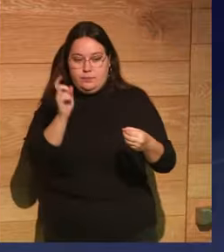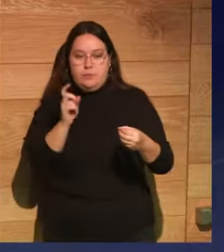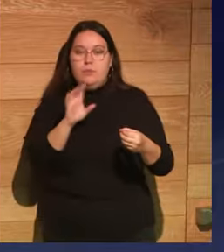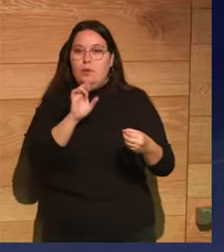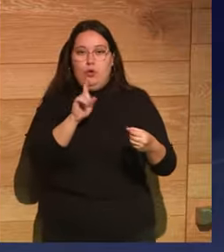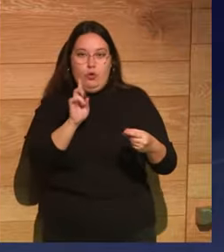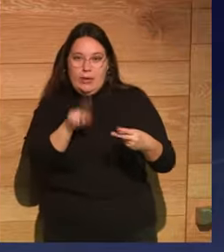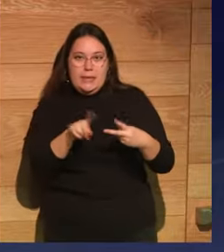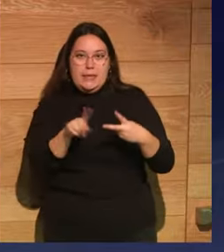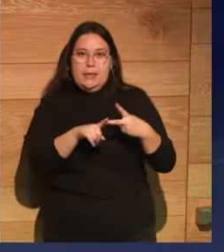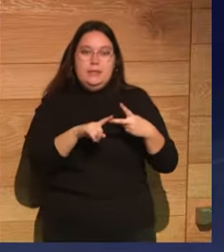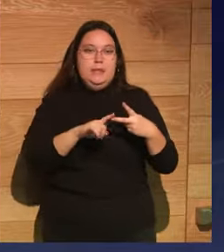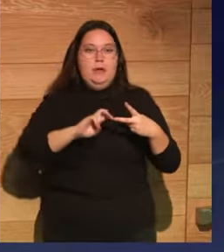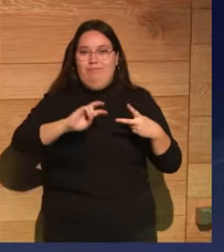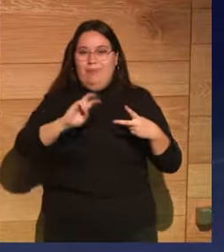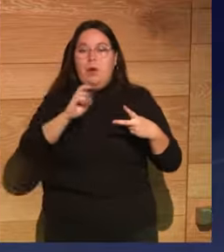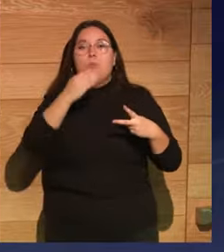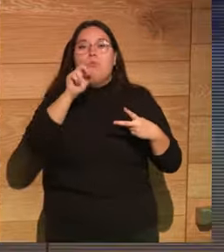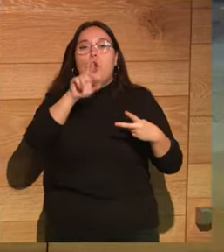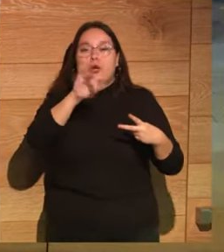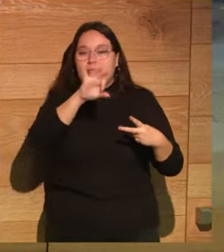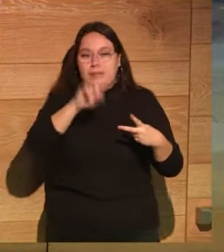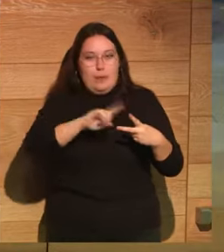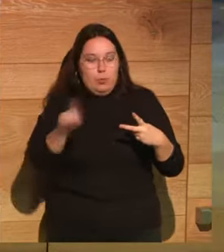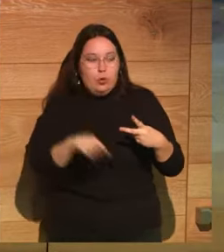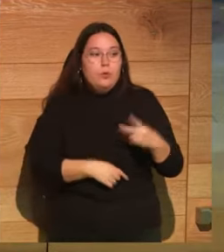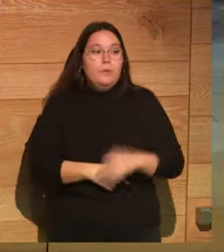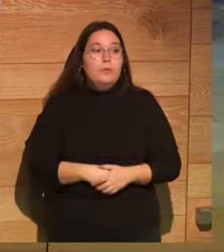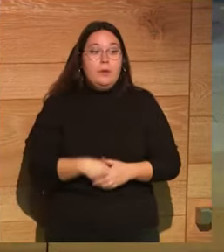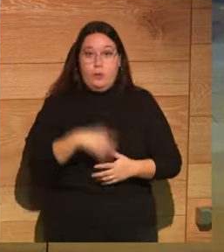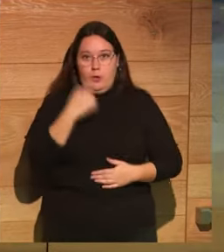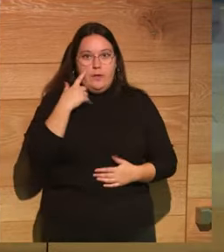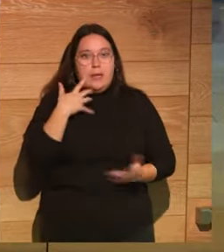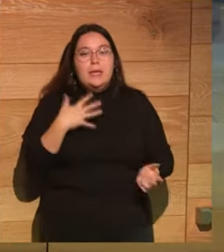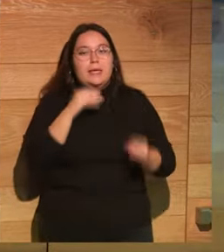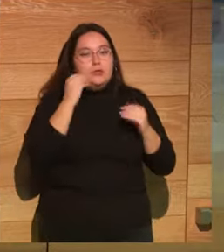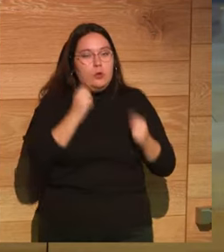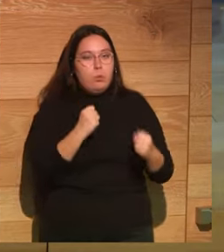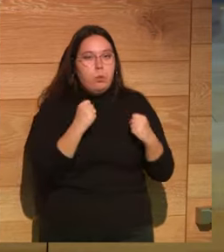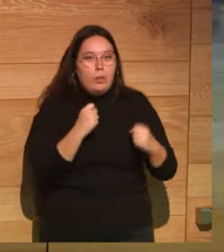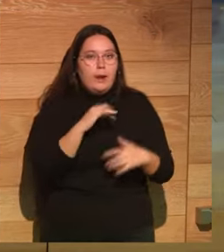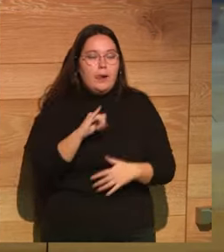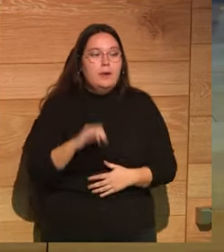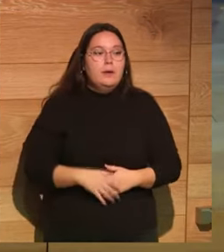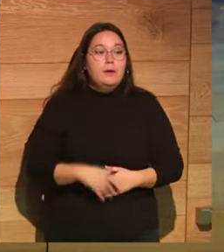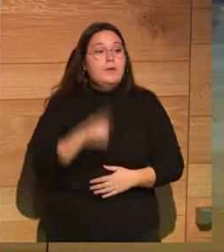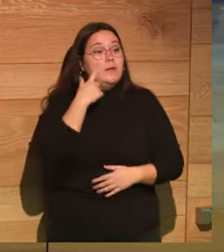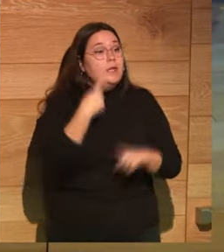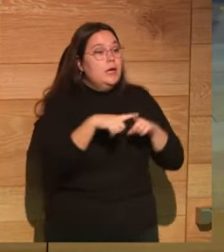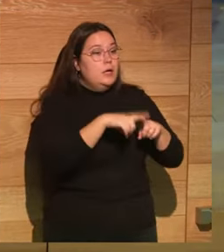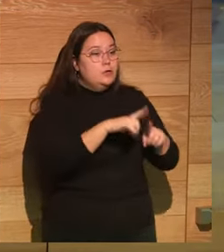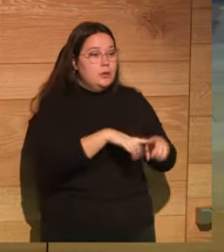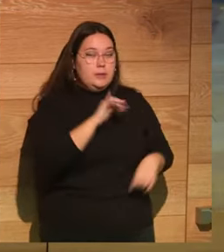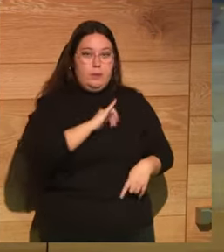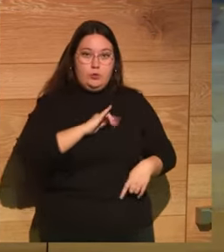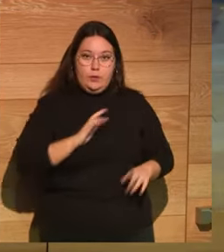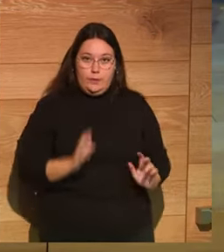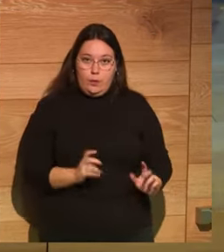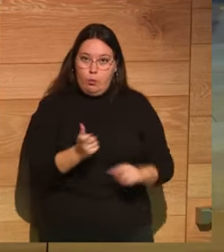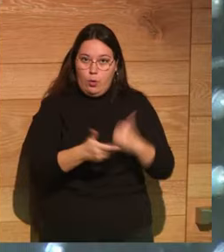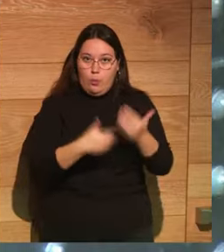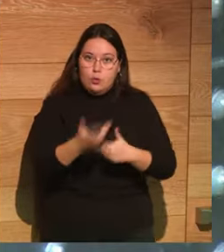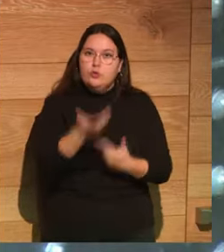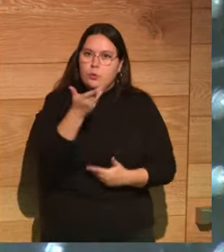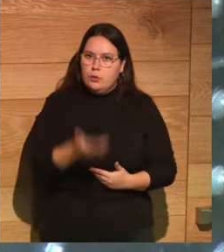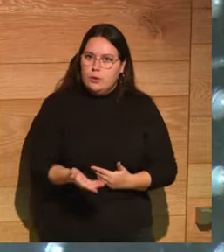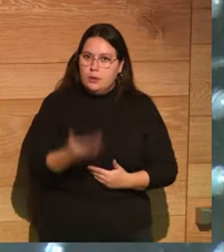que era un gran escritor, vendía. Entonces, claro, fíjate si los escritores y las historias son poderosas. Pero fíjate las cosas que vamos identificando poco a poco, que yo creo que